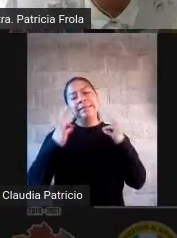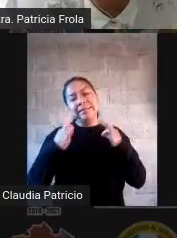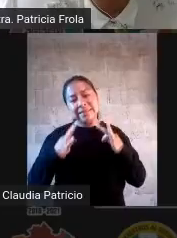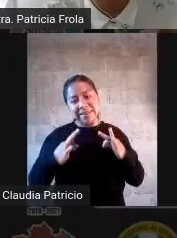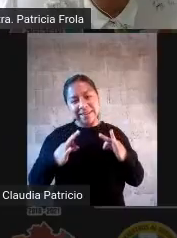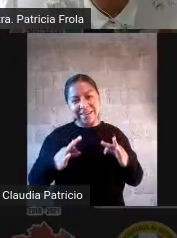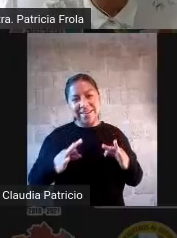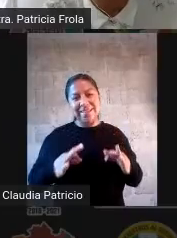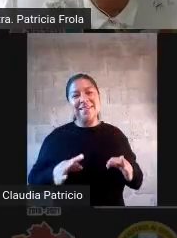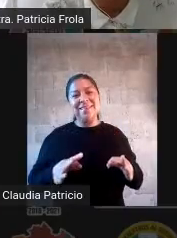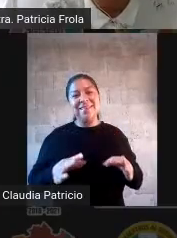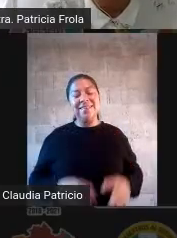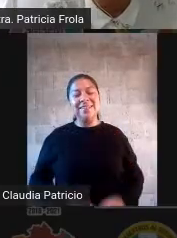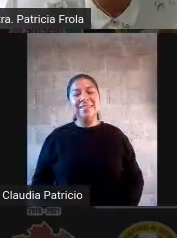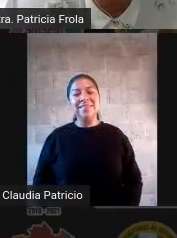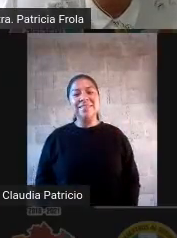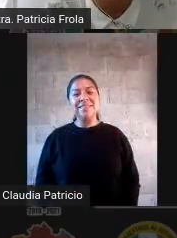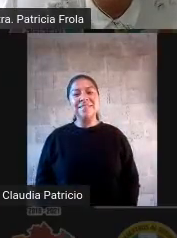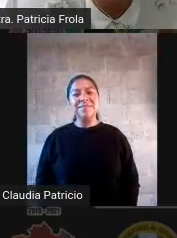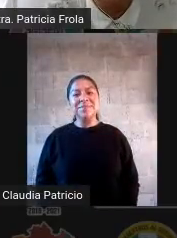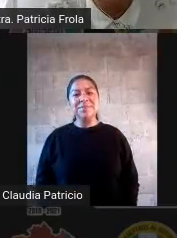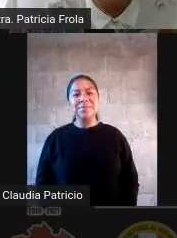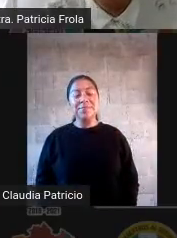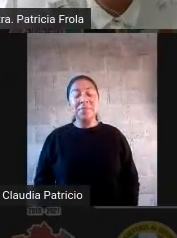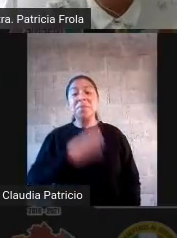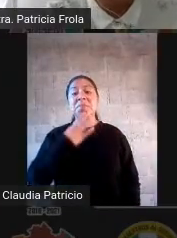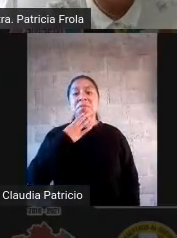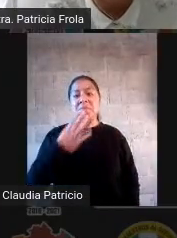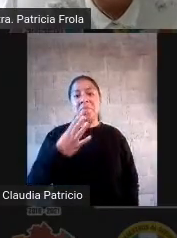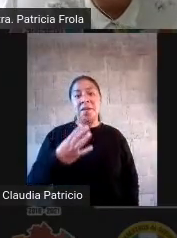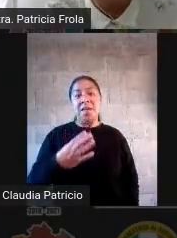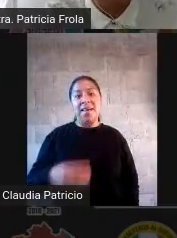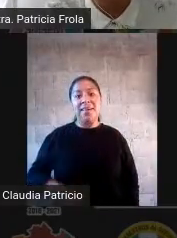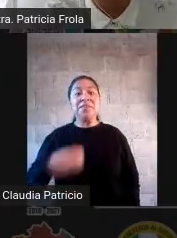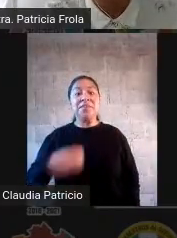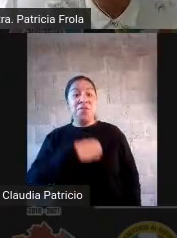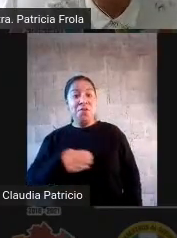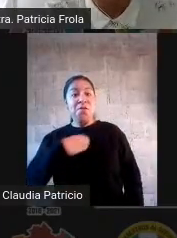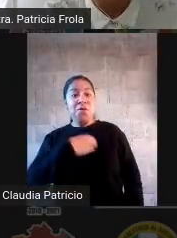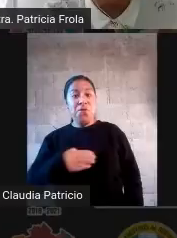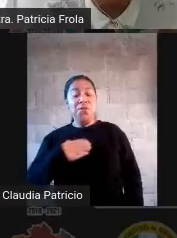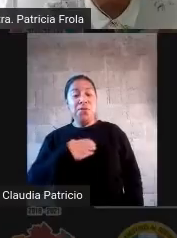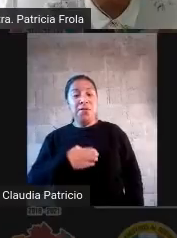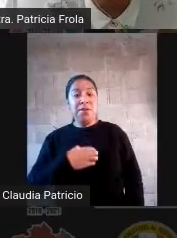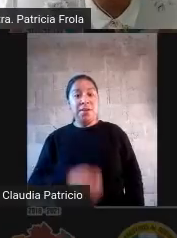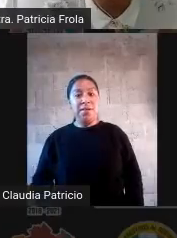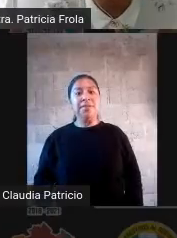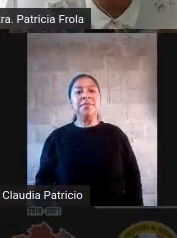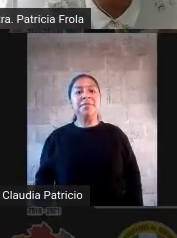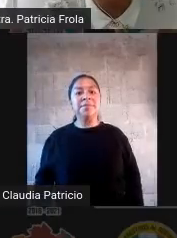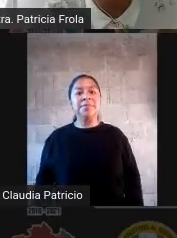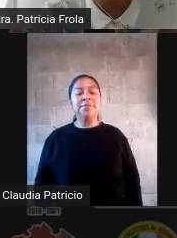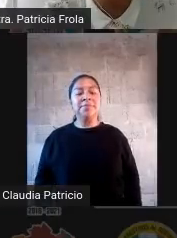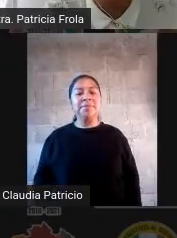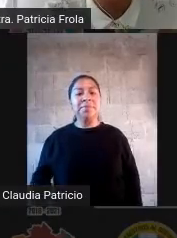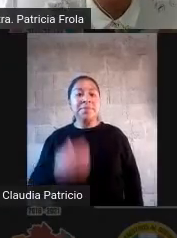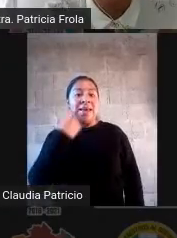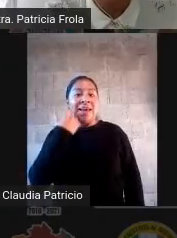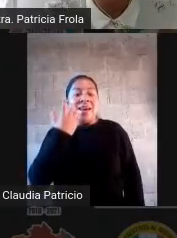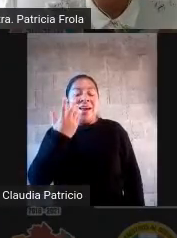Ok, muy bien. Se contenta. En disposición, me dice la compañera, dispuesta a aprender.